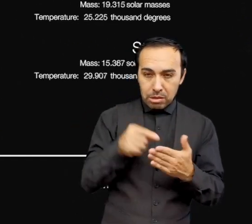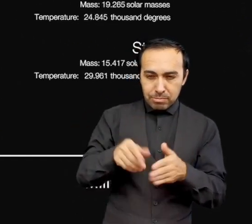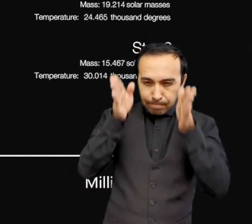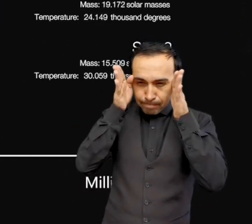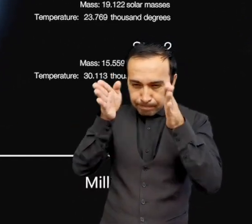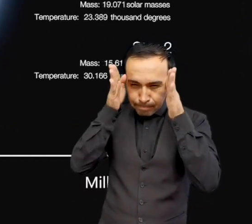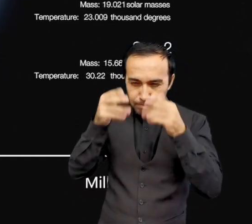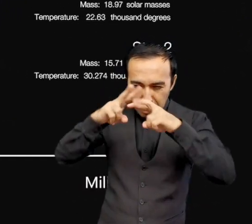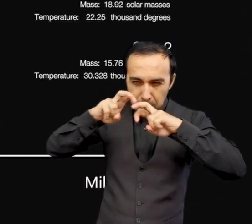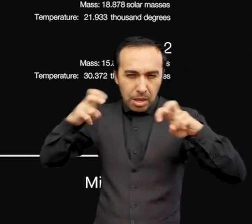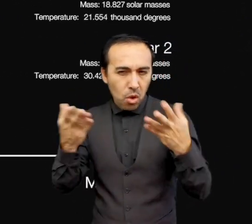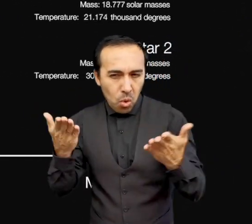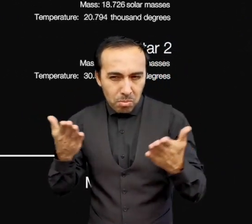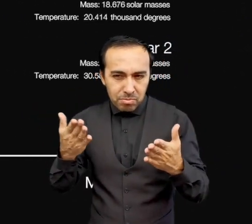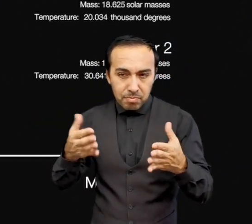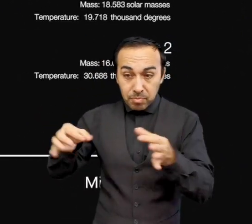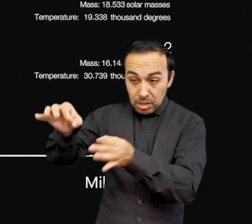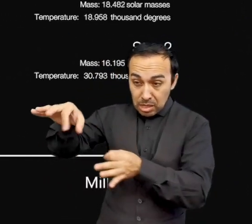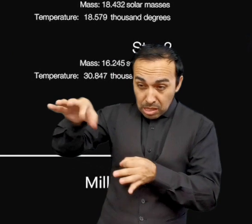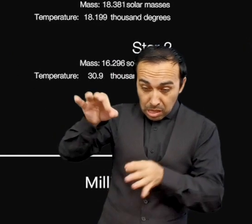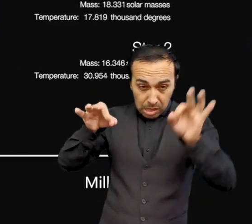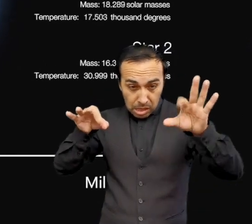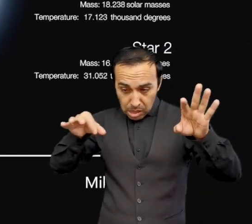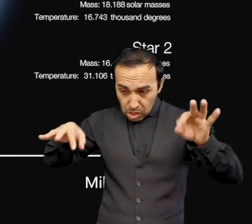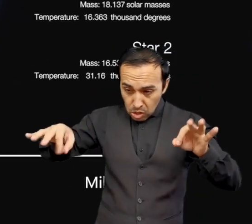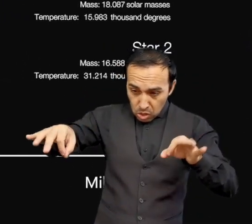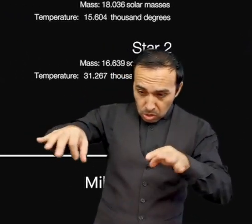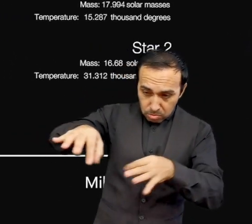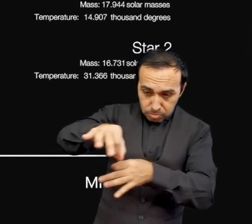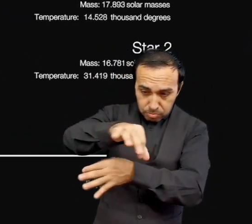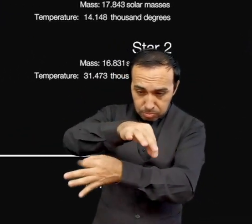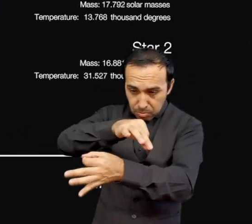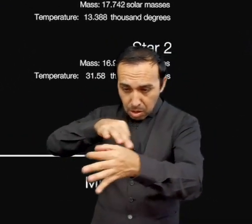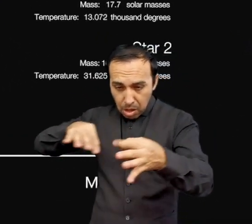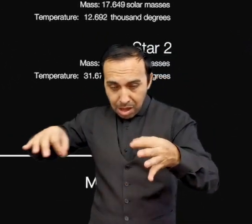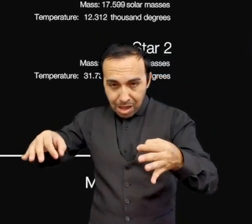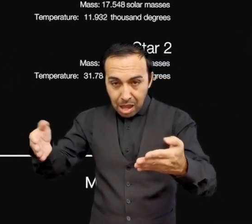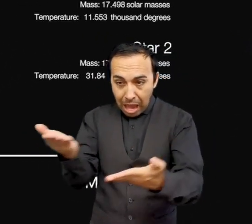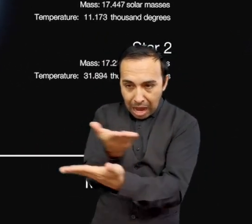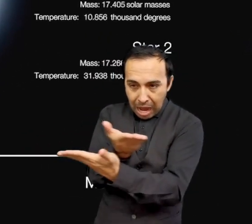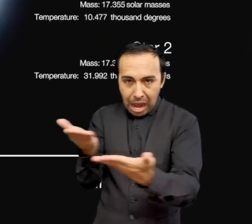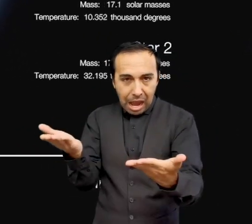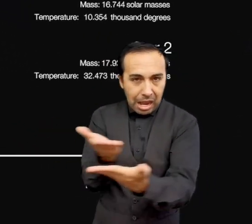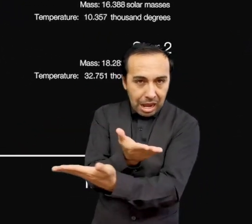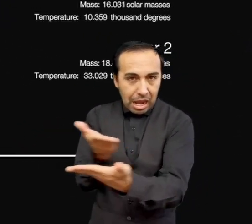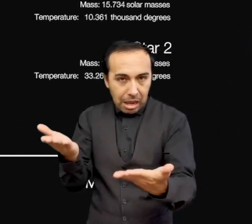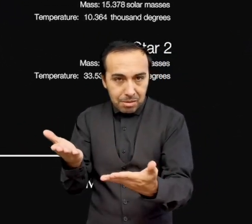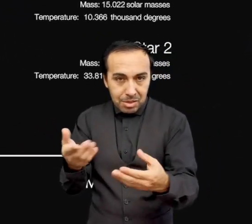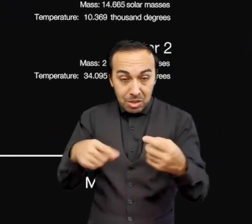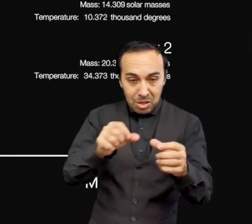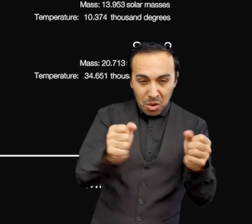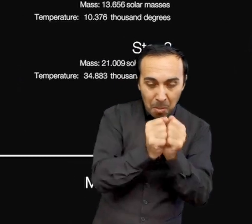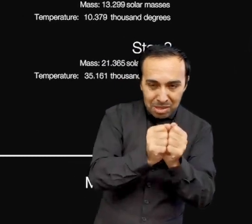centrado en las estrellas que pierden sus enculturas ricas en hidrógeno por transferencia de masa con una estrella